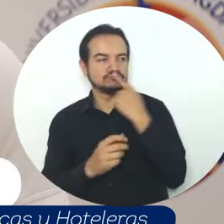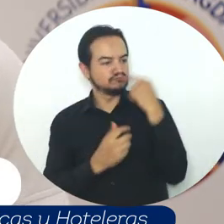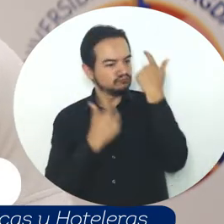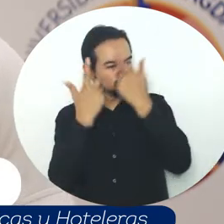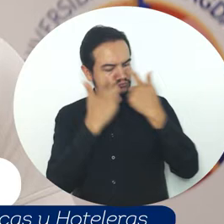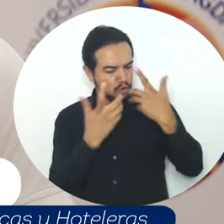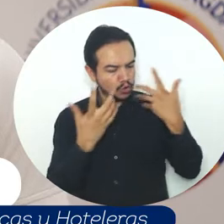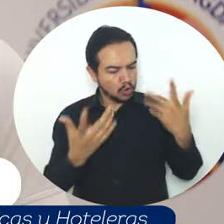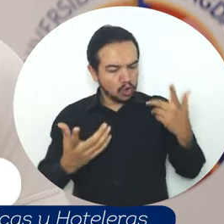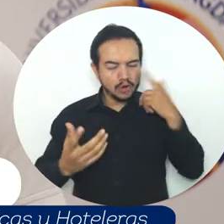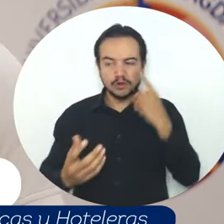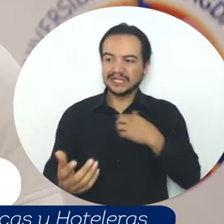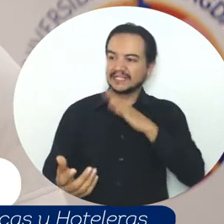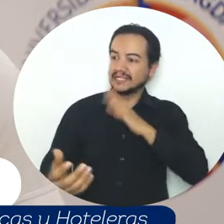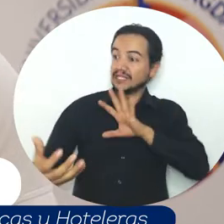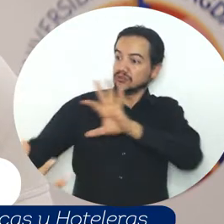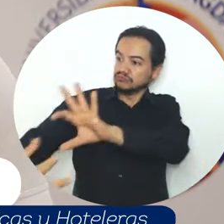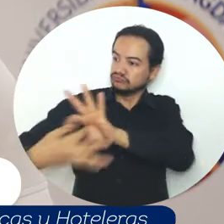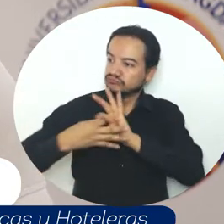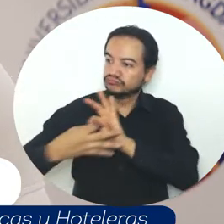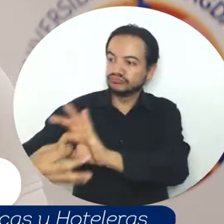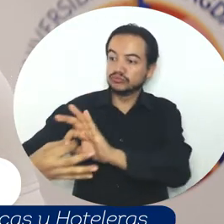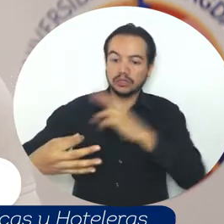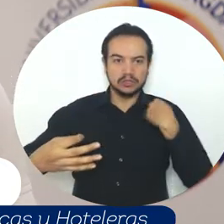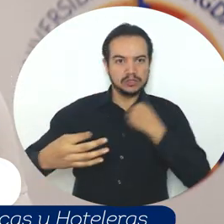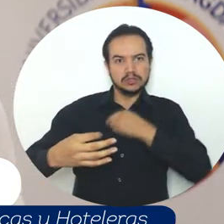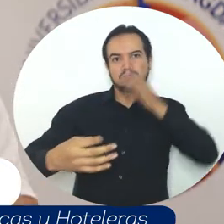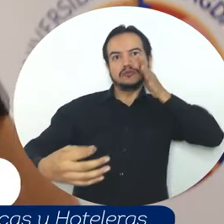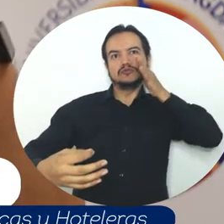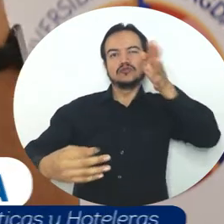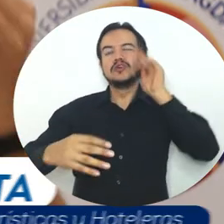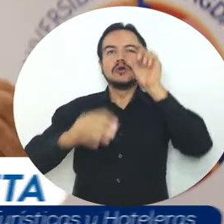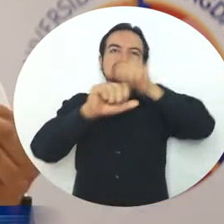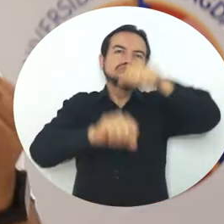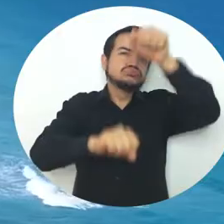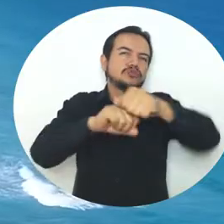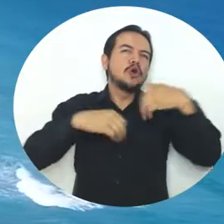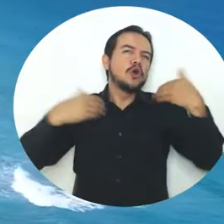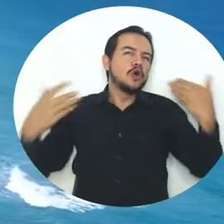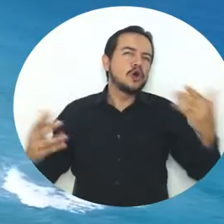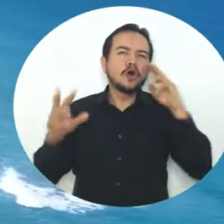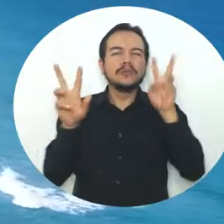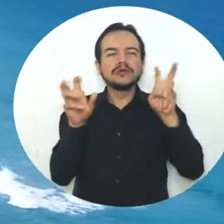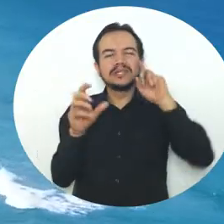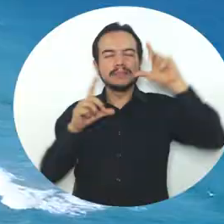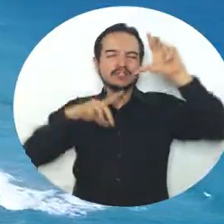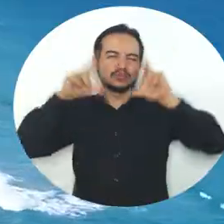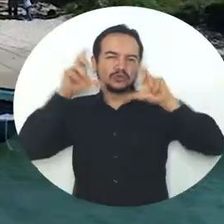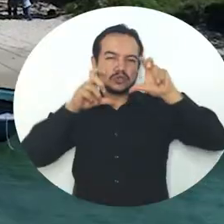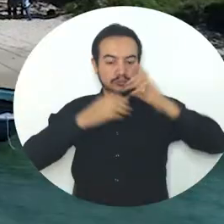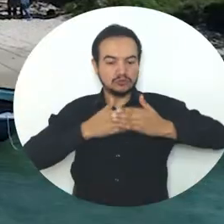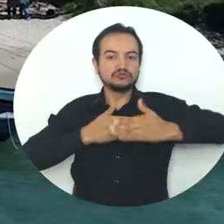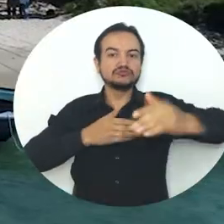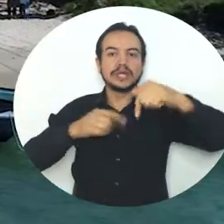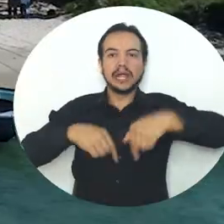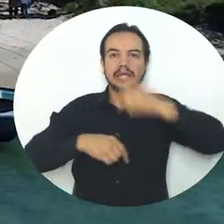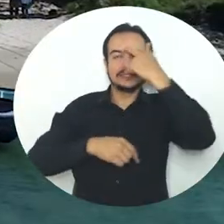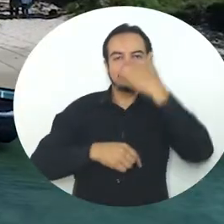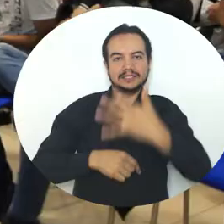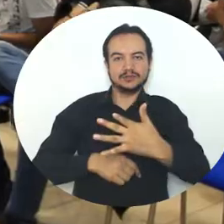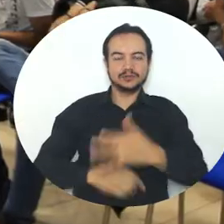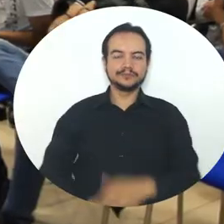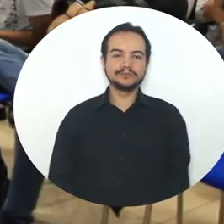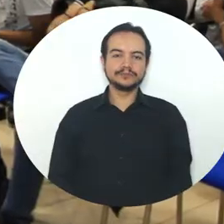para que el repensar el turismo sea una tarea conjunta que nos lleve a nosotros a visualizar realmente cómo debe ser la actividad turística en nuestro